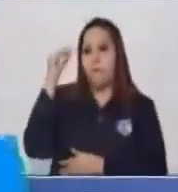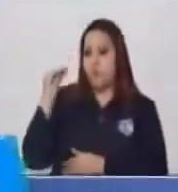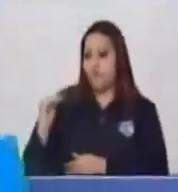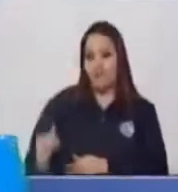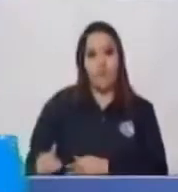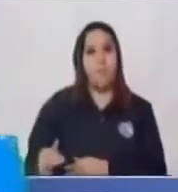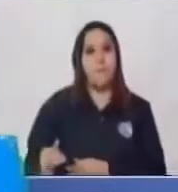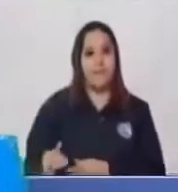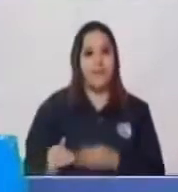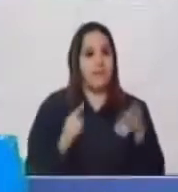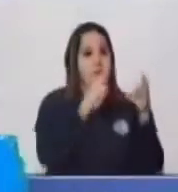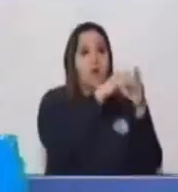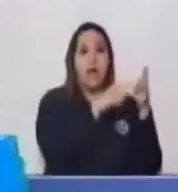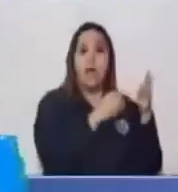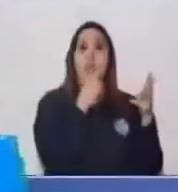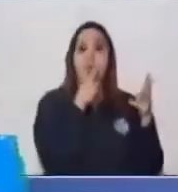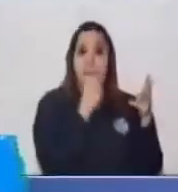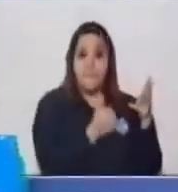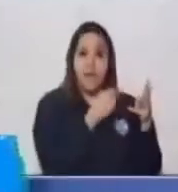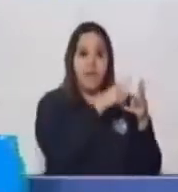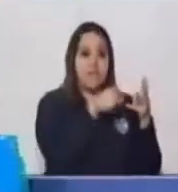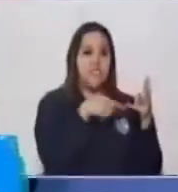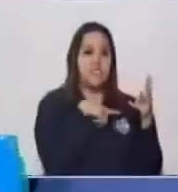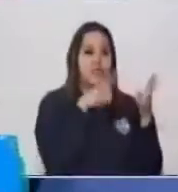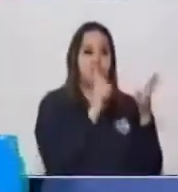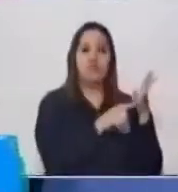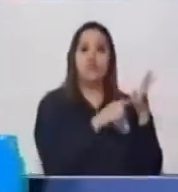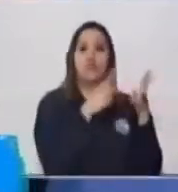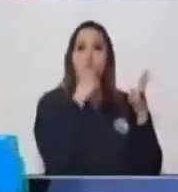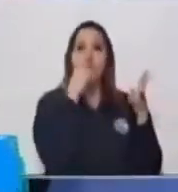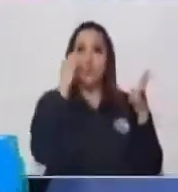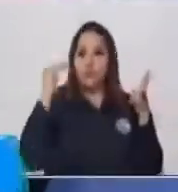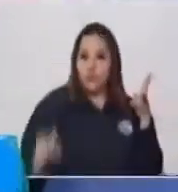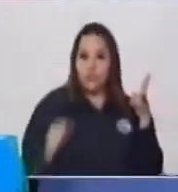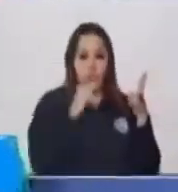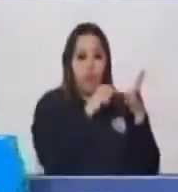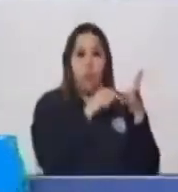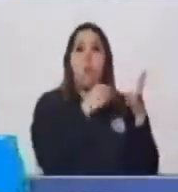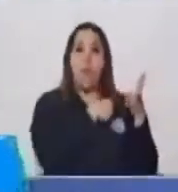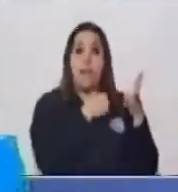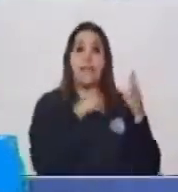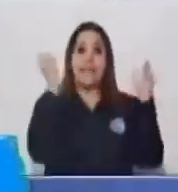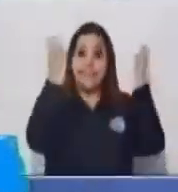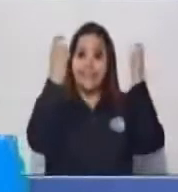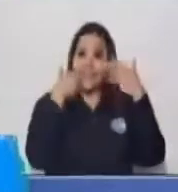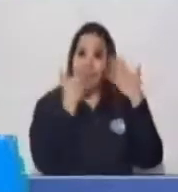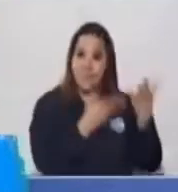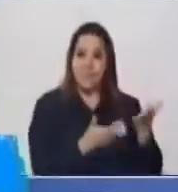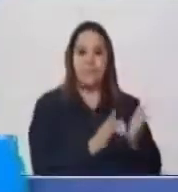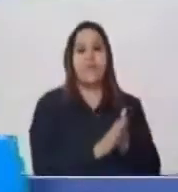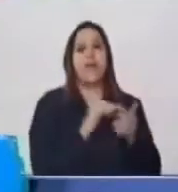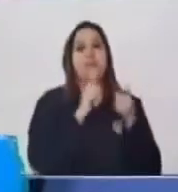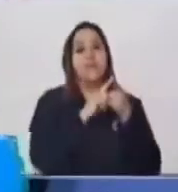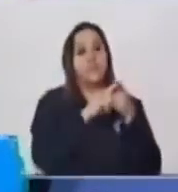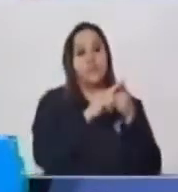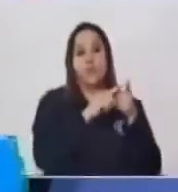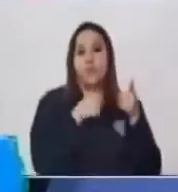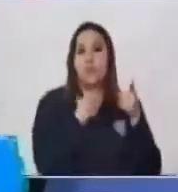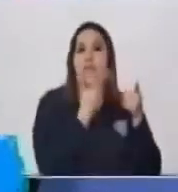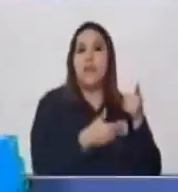tienen un hermano pequeño Y deciden celebrar el cumpleaños Wendy Aporta 59 Quetzal